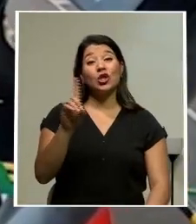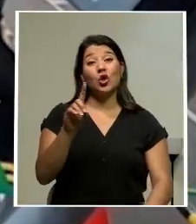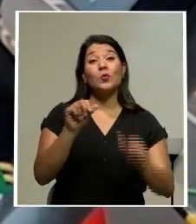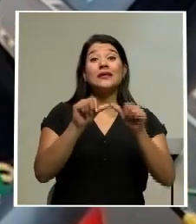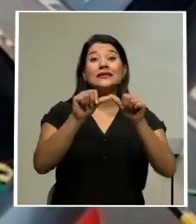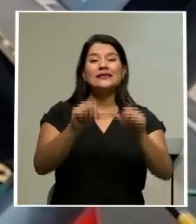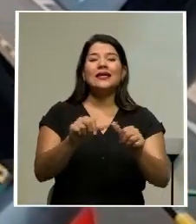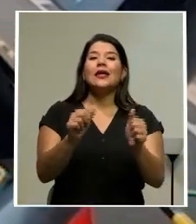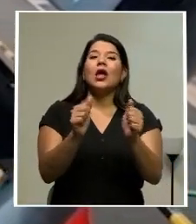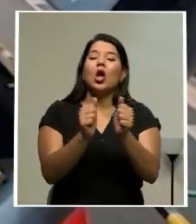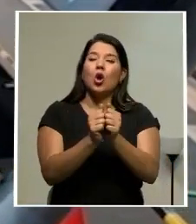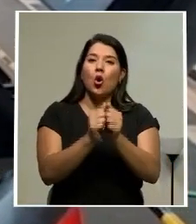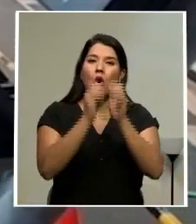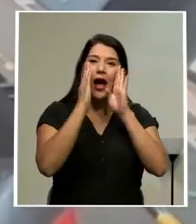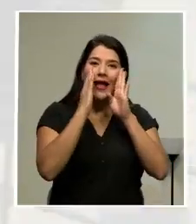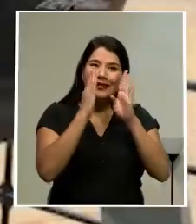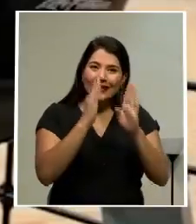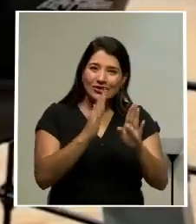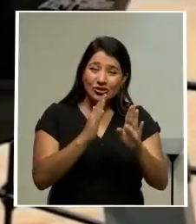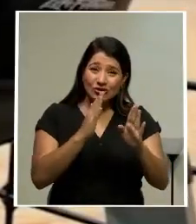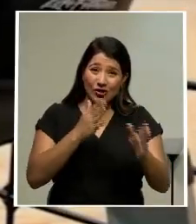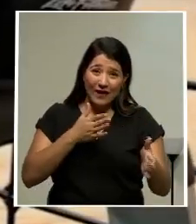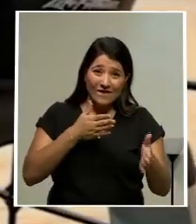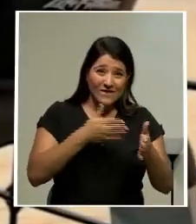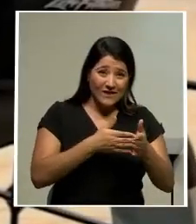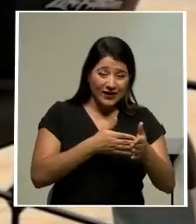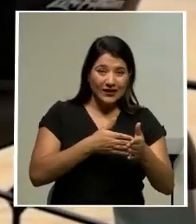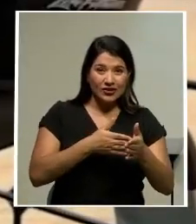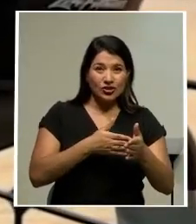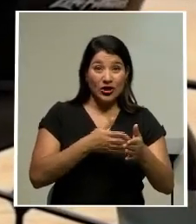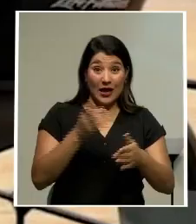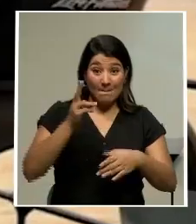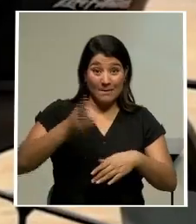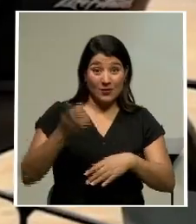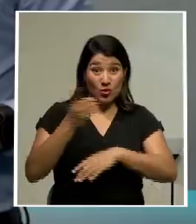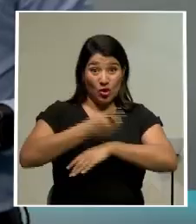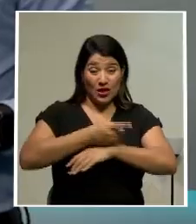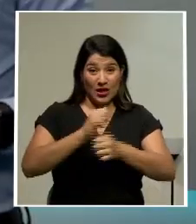su tratamiento de la fractura que le afectó el día de su competencia.